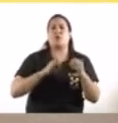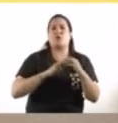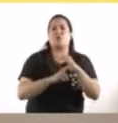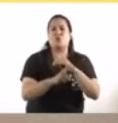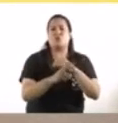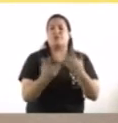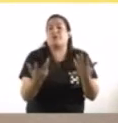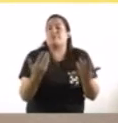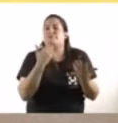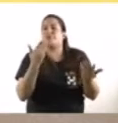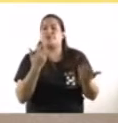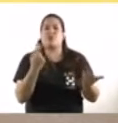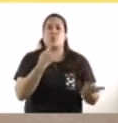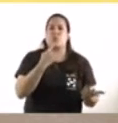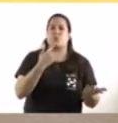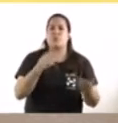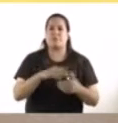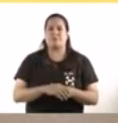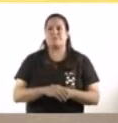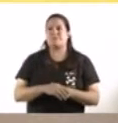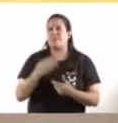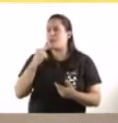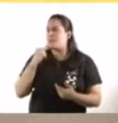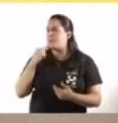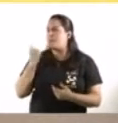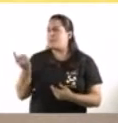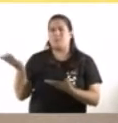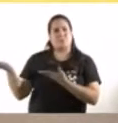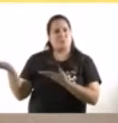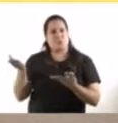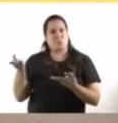presencialidad. Gracias. Ahora le pido a Fernán que profundice,